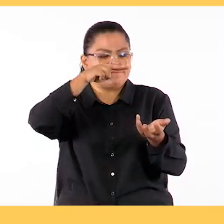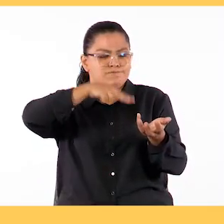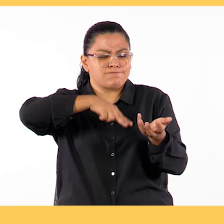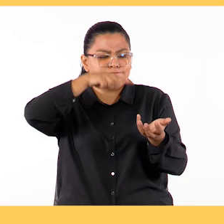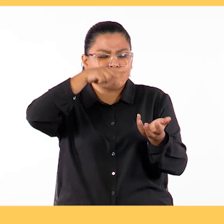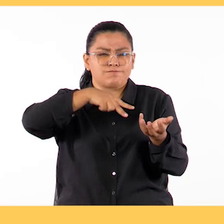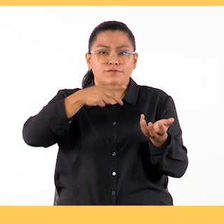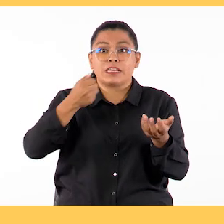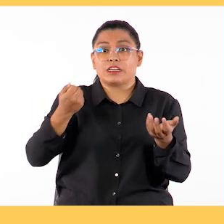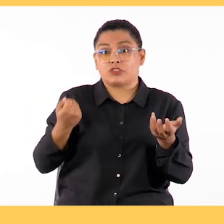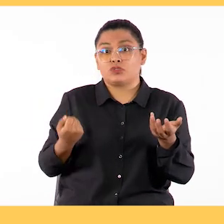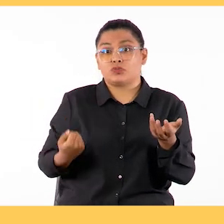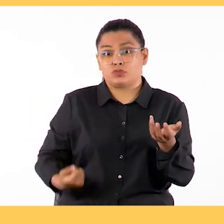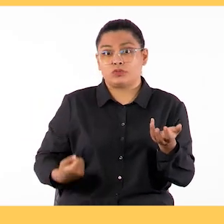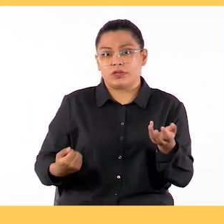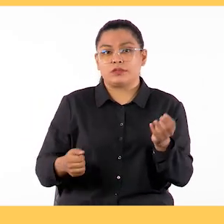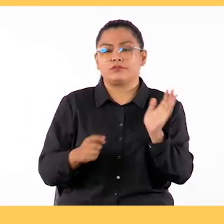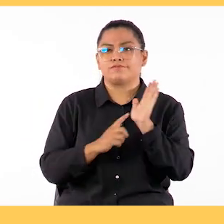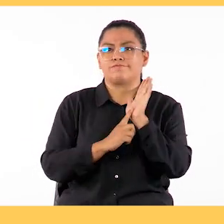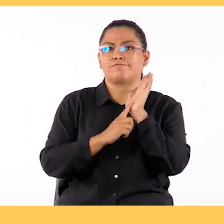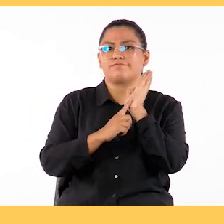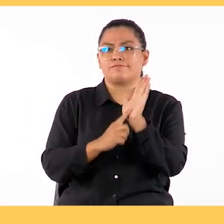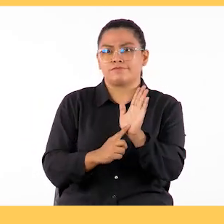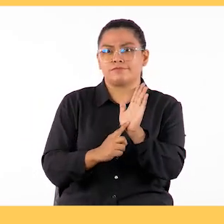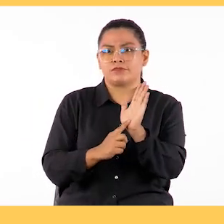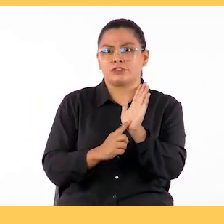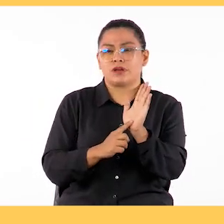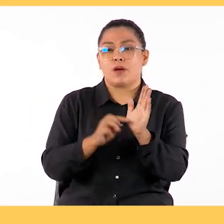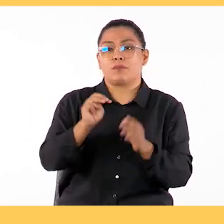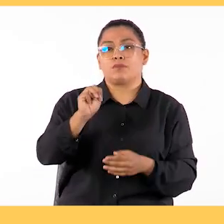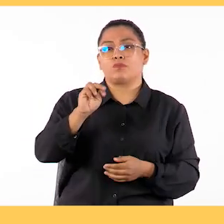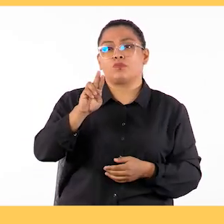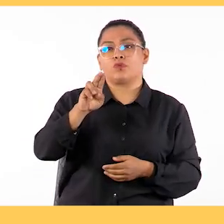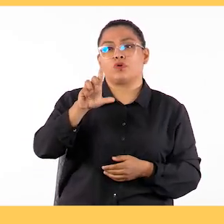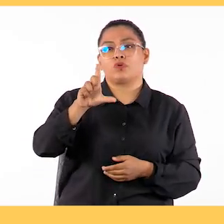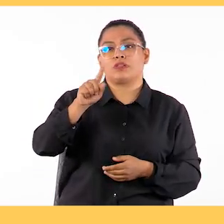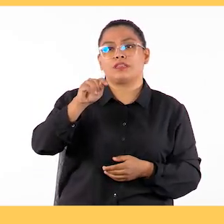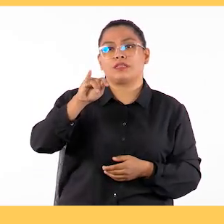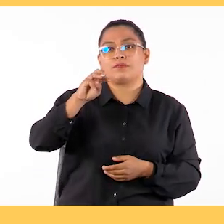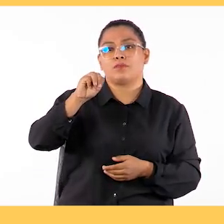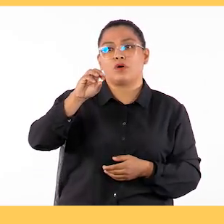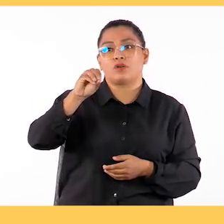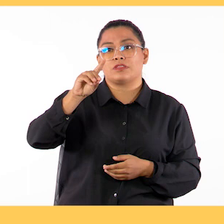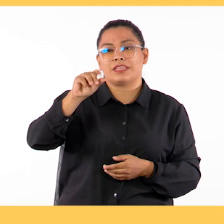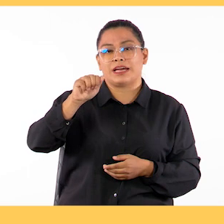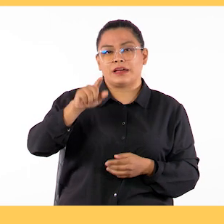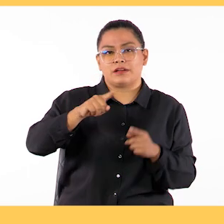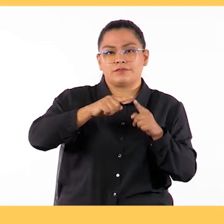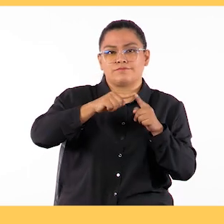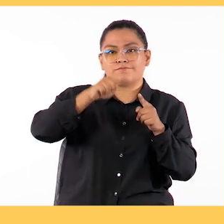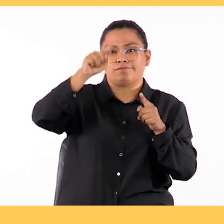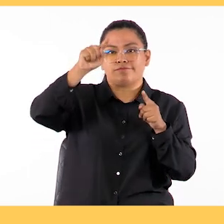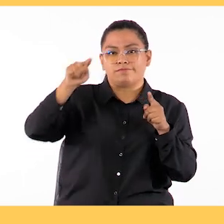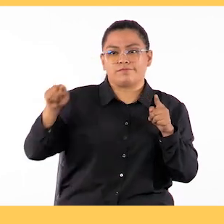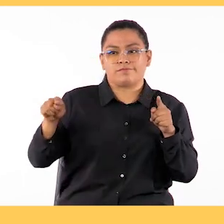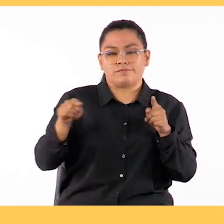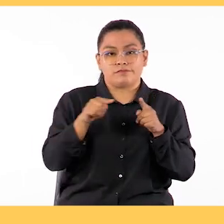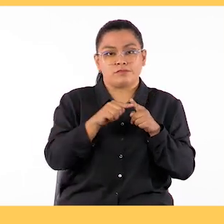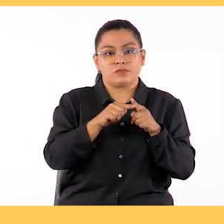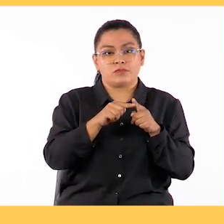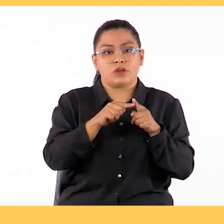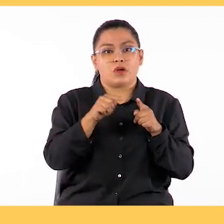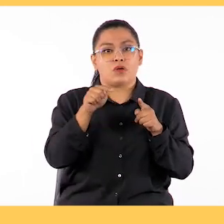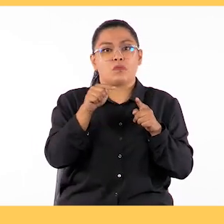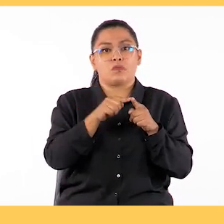Podríamos representar la multimodalidad con un triángulo, donde uno de los vértices es el encuentro presencial. Me